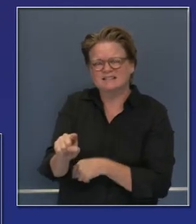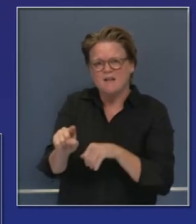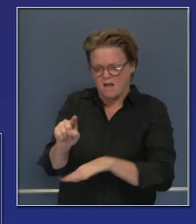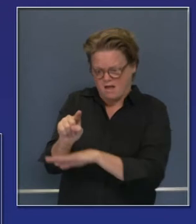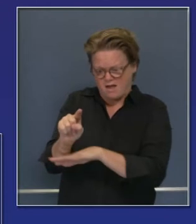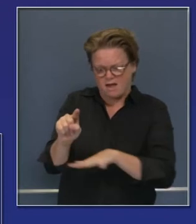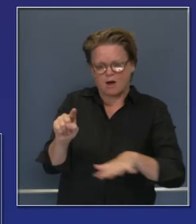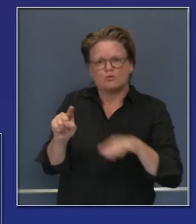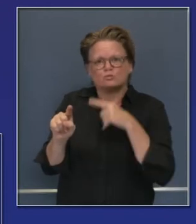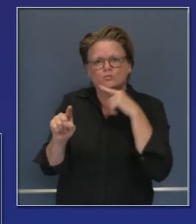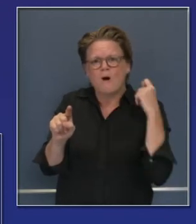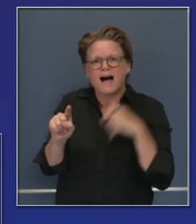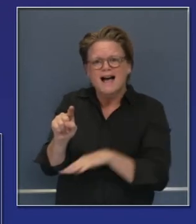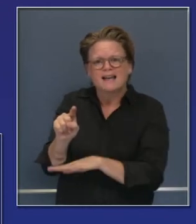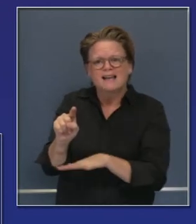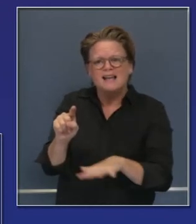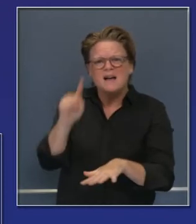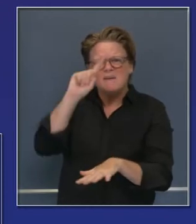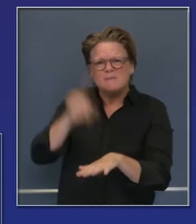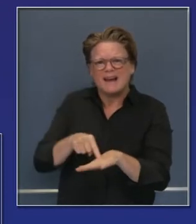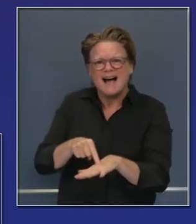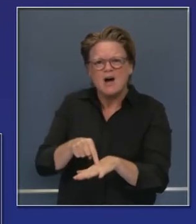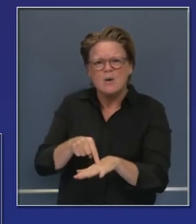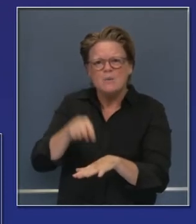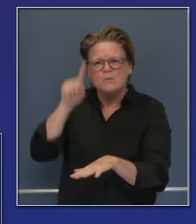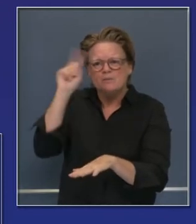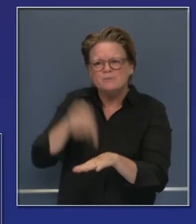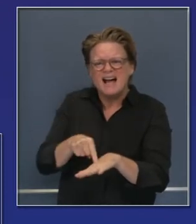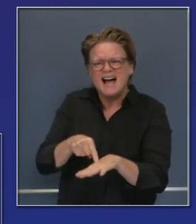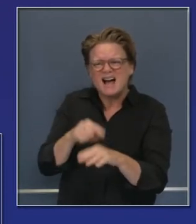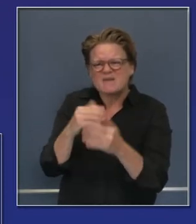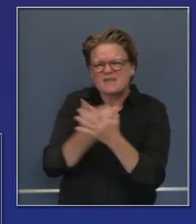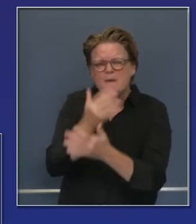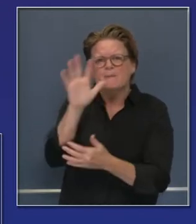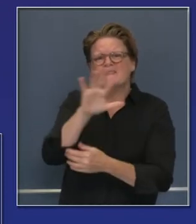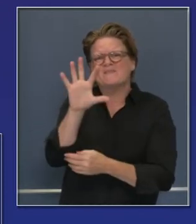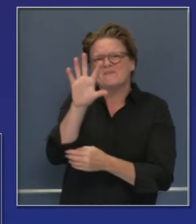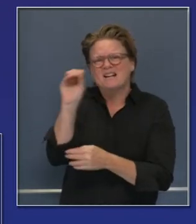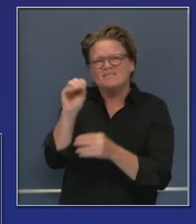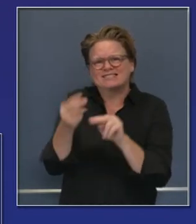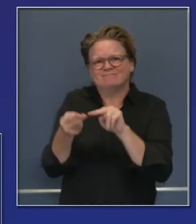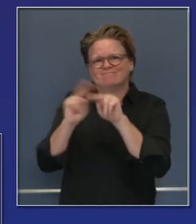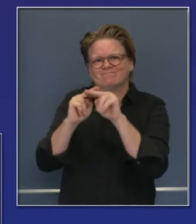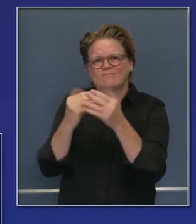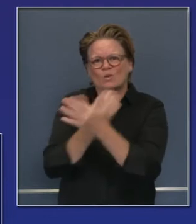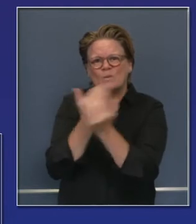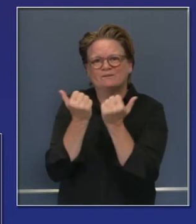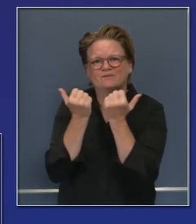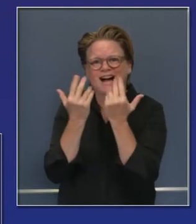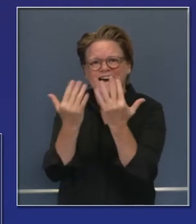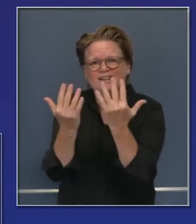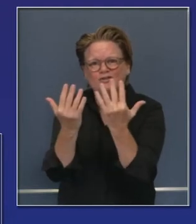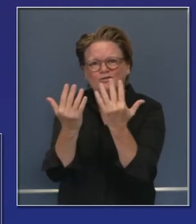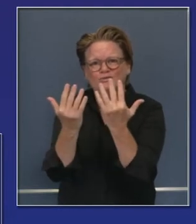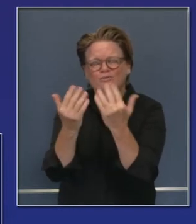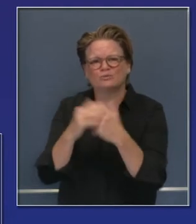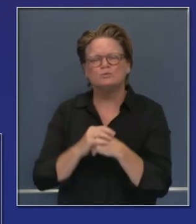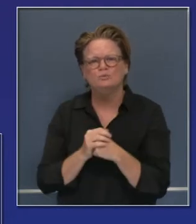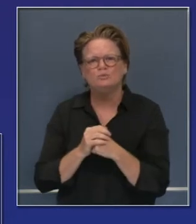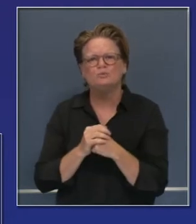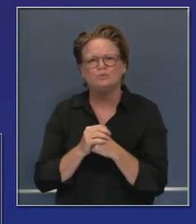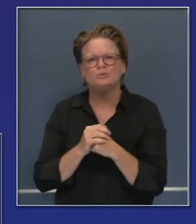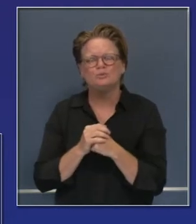relámpagos primariamente, casi todos ellos, no todos, y 50 nuevos incendios y hace como una hora